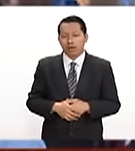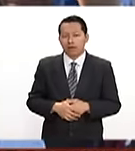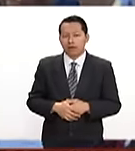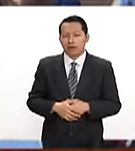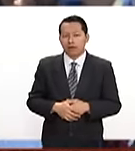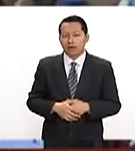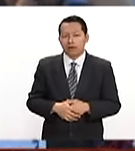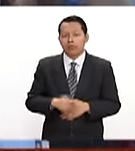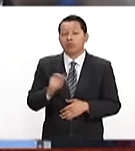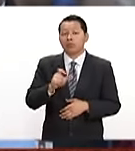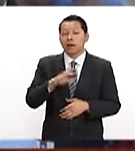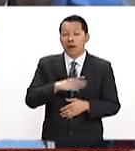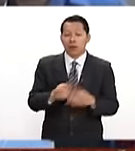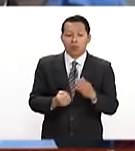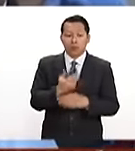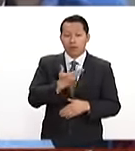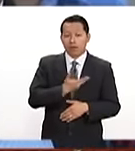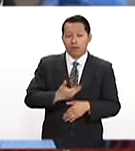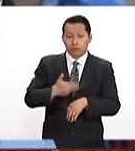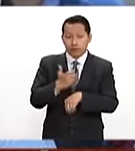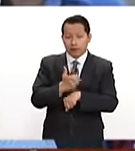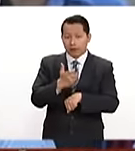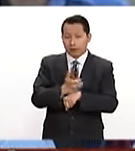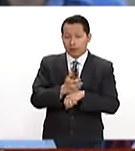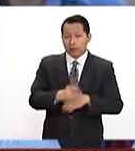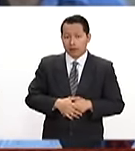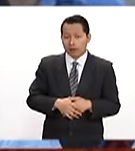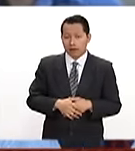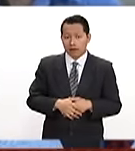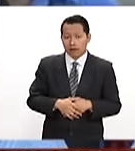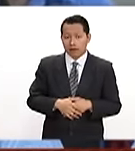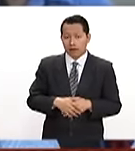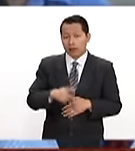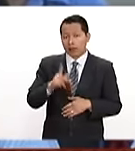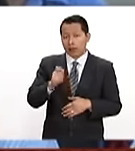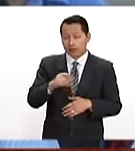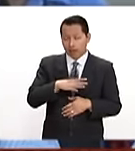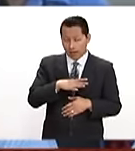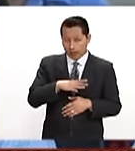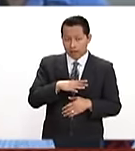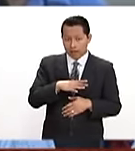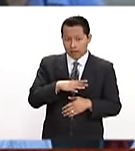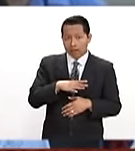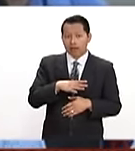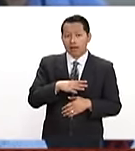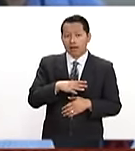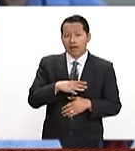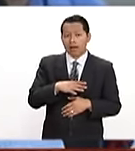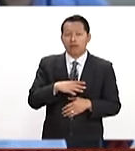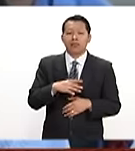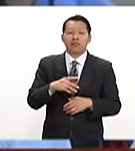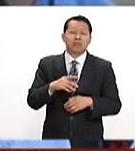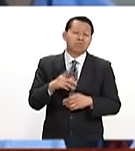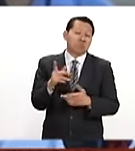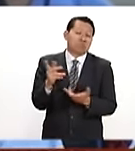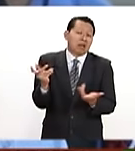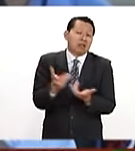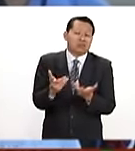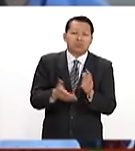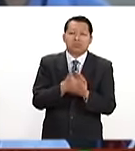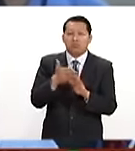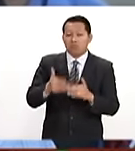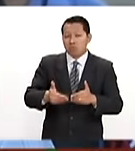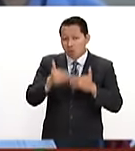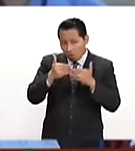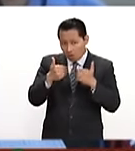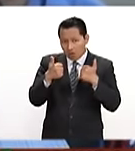Cuando el nuevo presidente de Estados Unidos es proteccionista, que va a hacer muros, frontera con